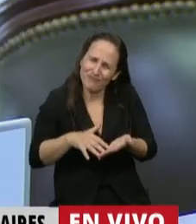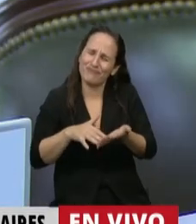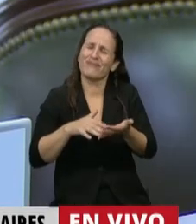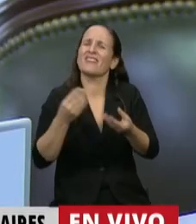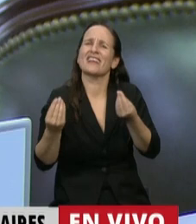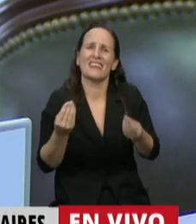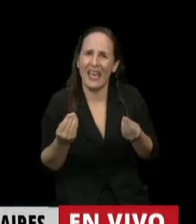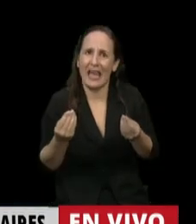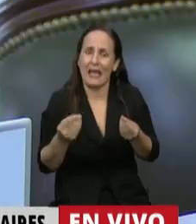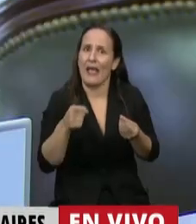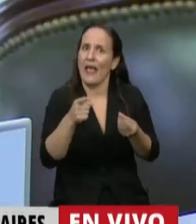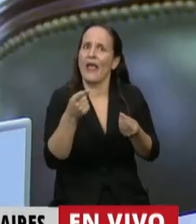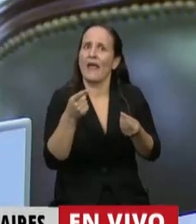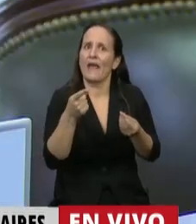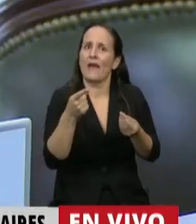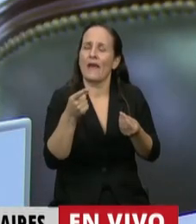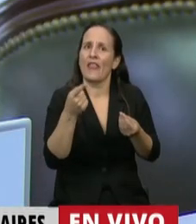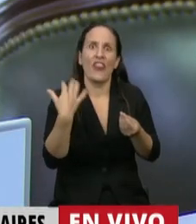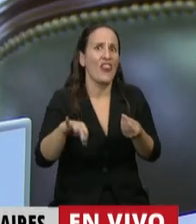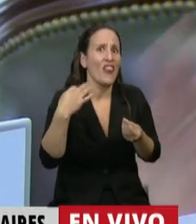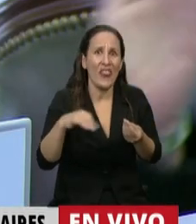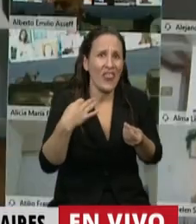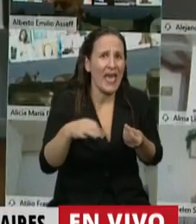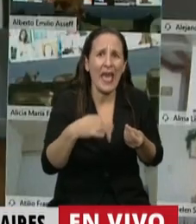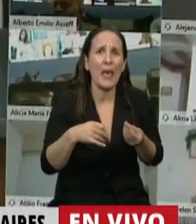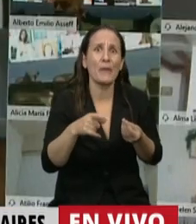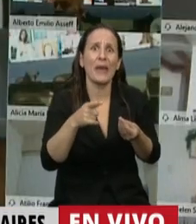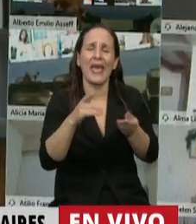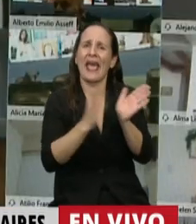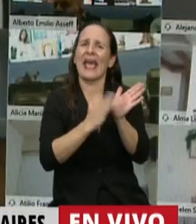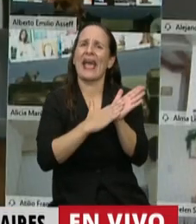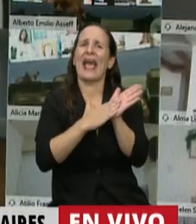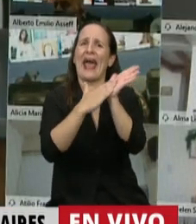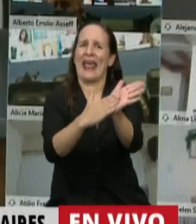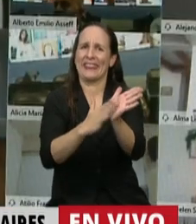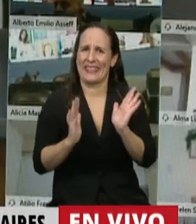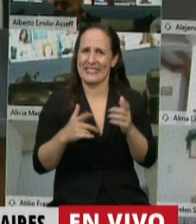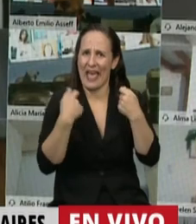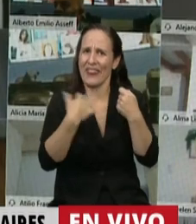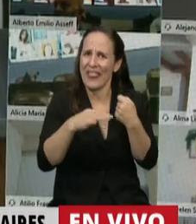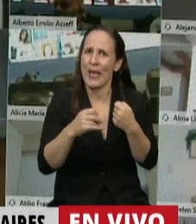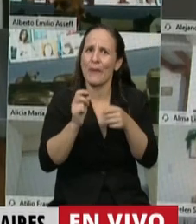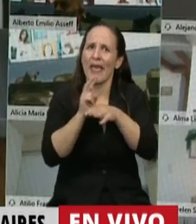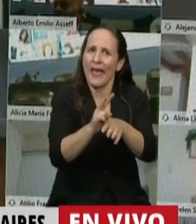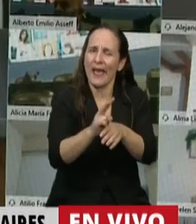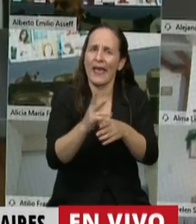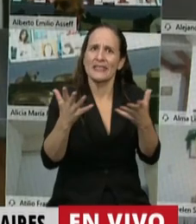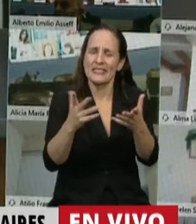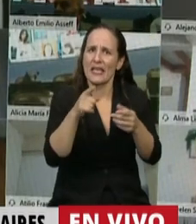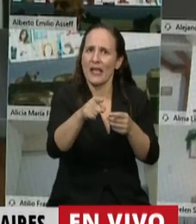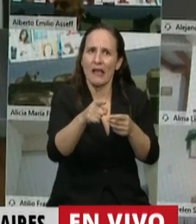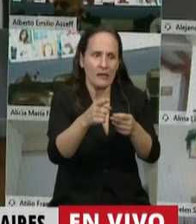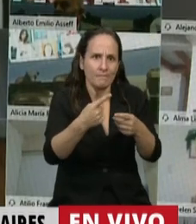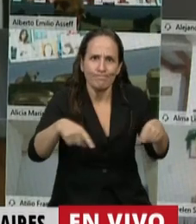tienen que estar garantizados a la hora de resolver el